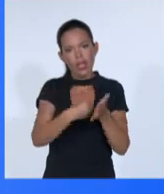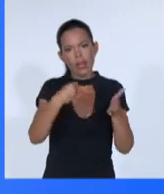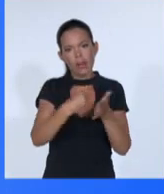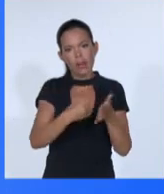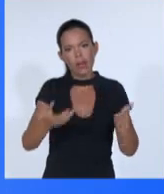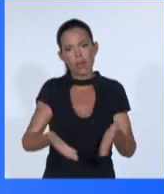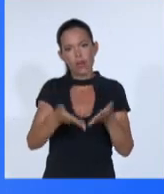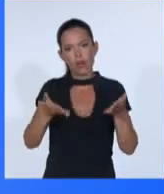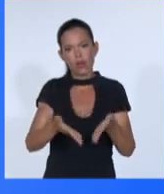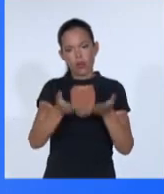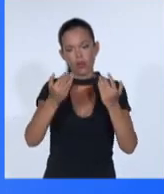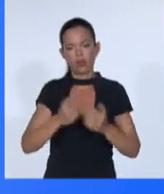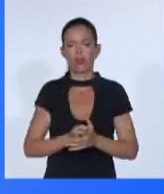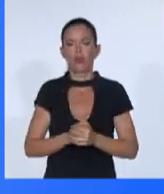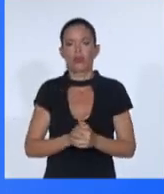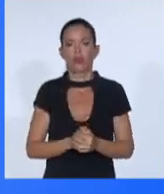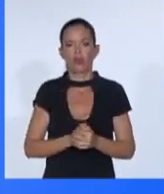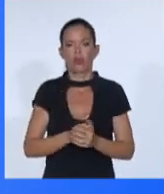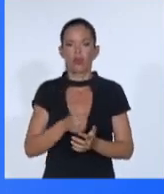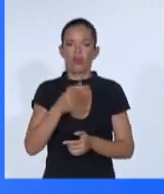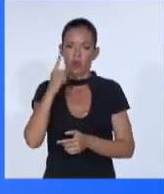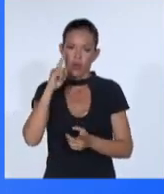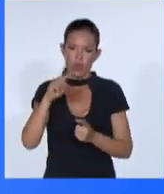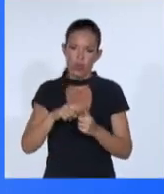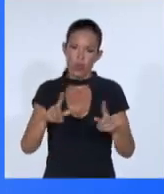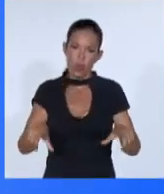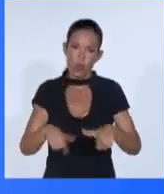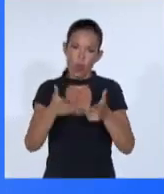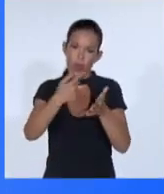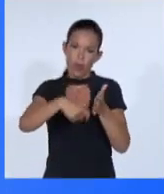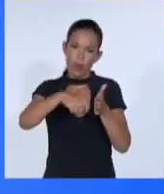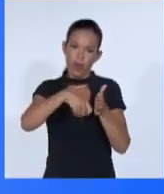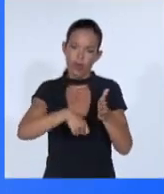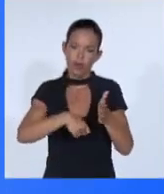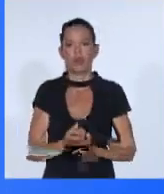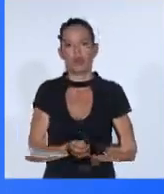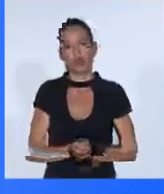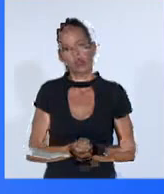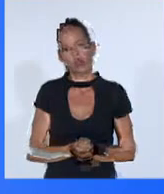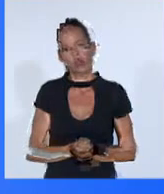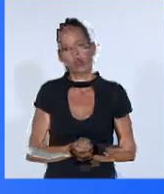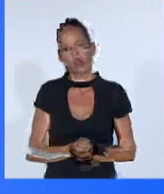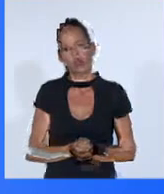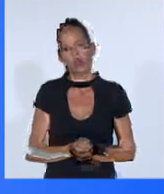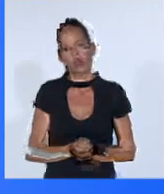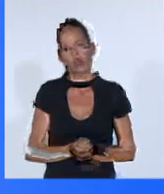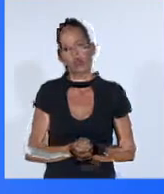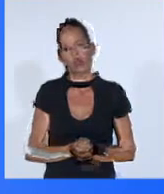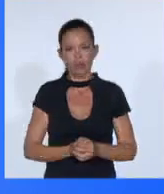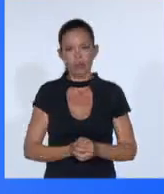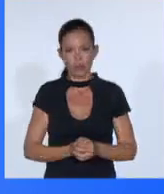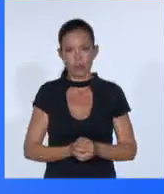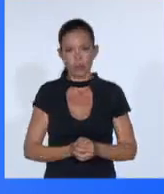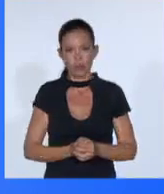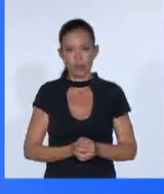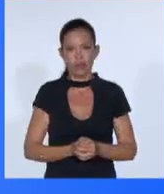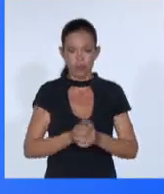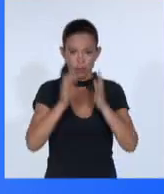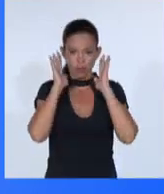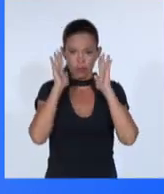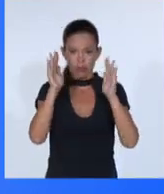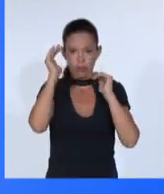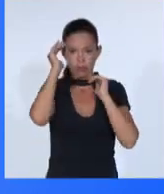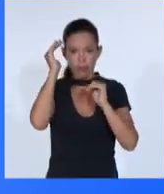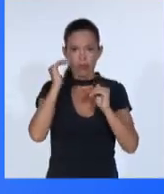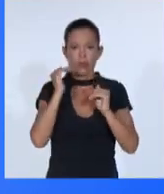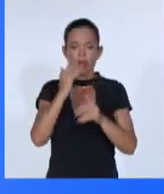aplicación de la Agenda 2030. Es con ese espíritu que el Grupo se ha enfrascado en el proceso de negociación